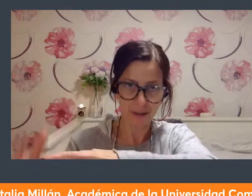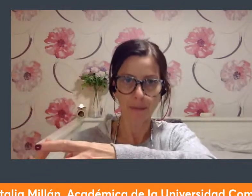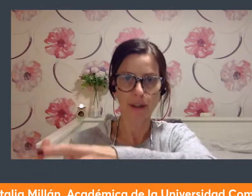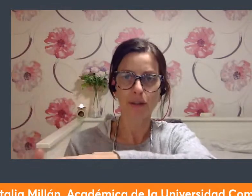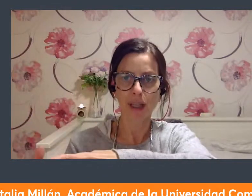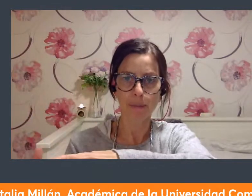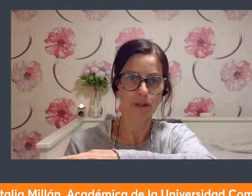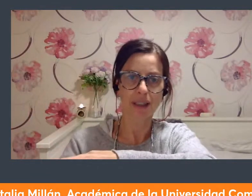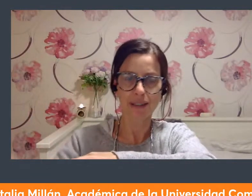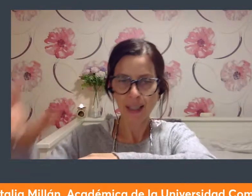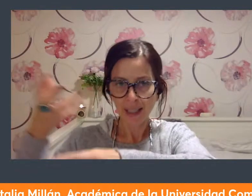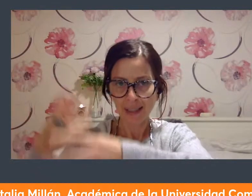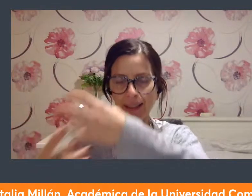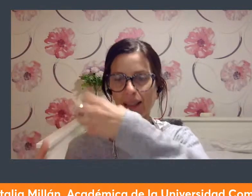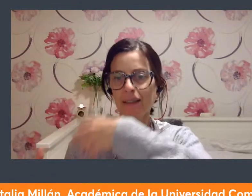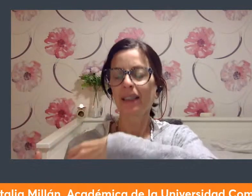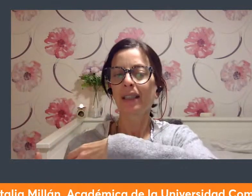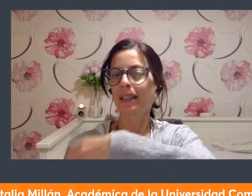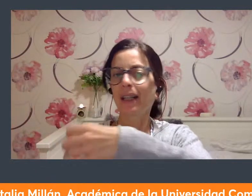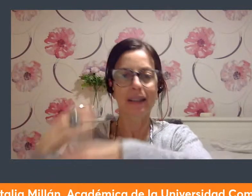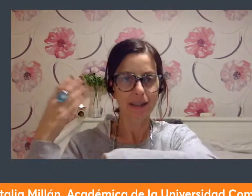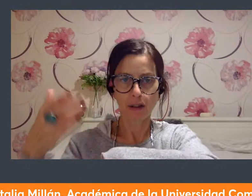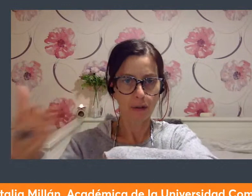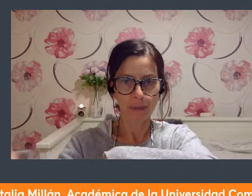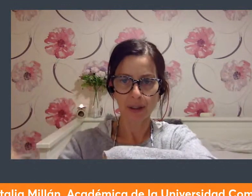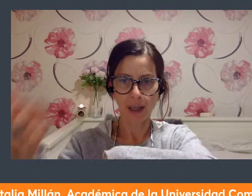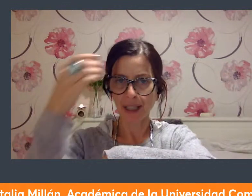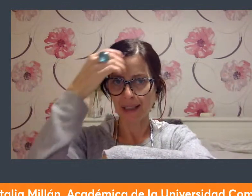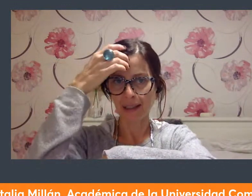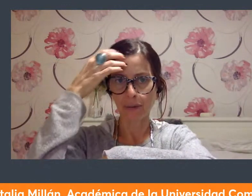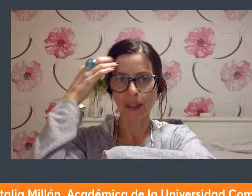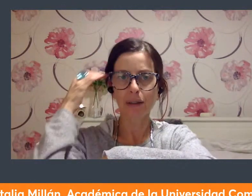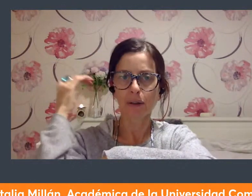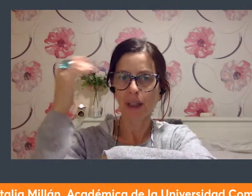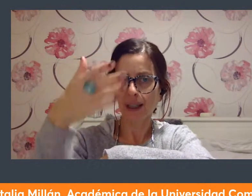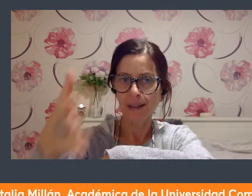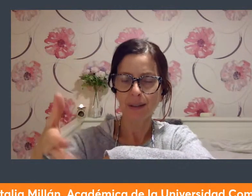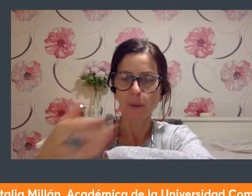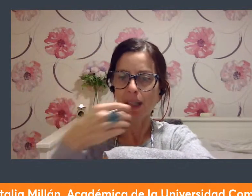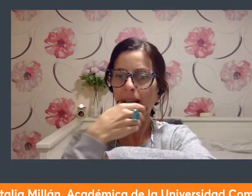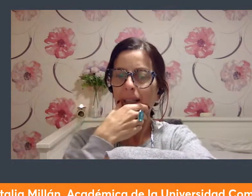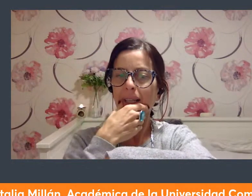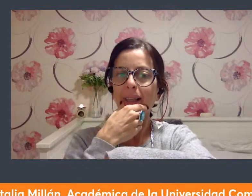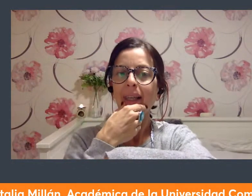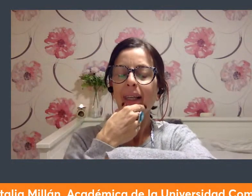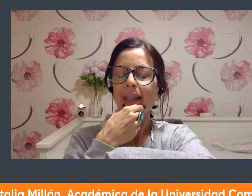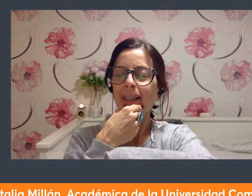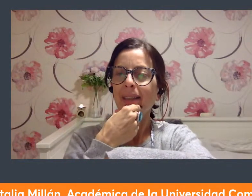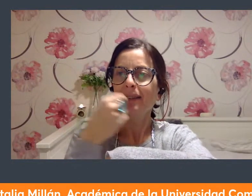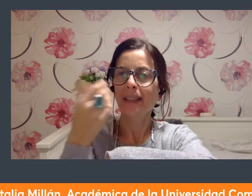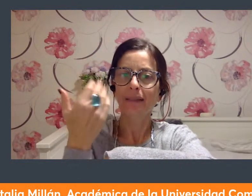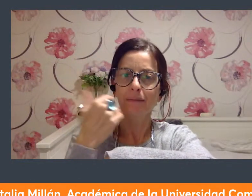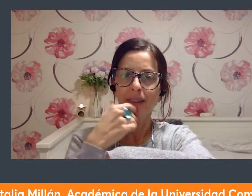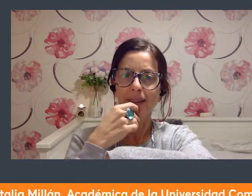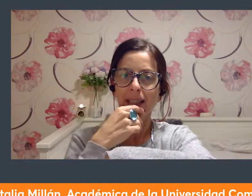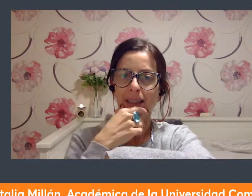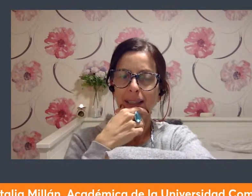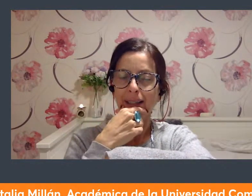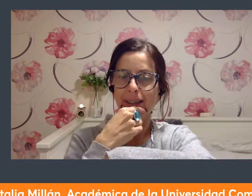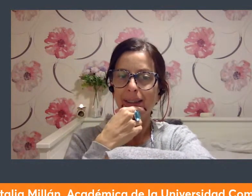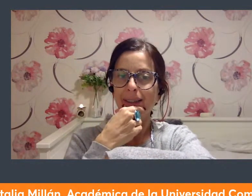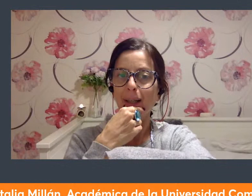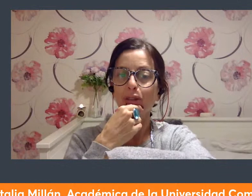que tienen que ver con la protección de las personas sean lo que mencionaba margarita hace un rato el de la desigualdad se han